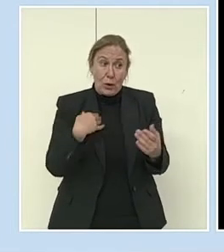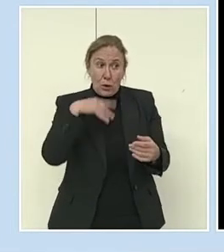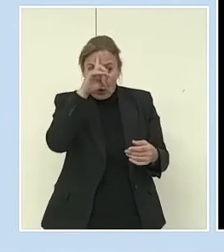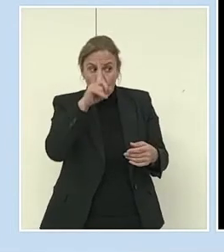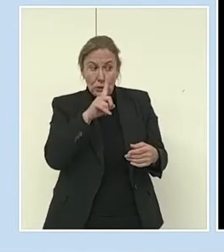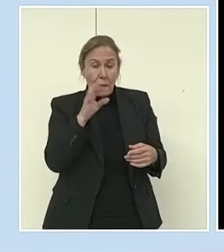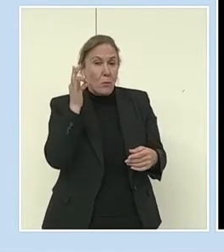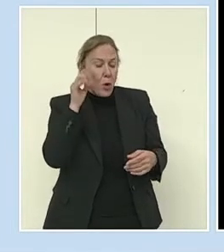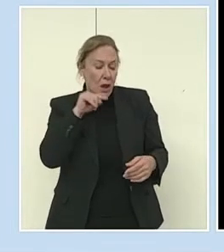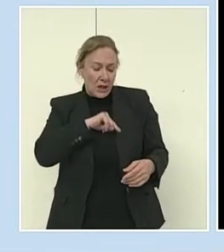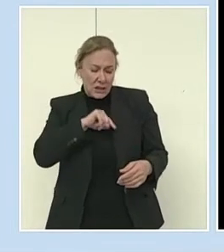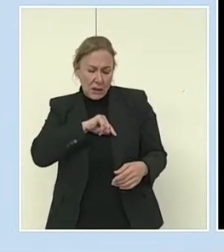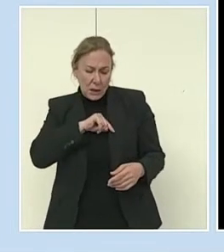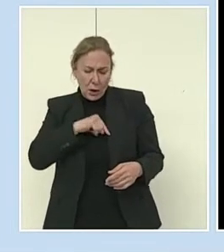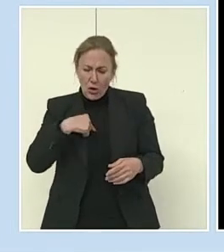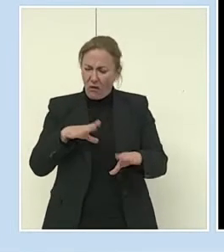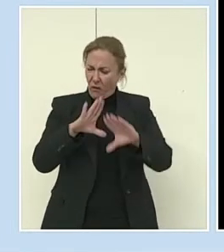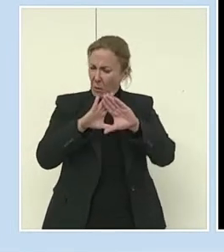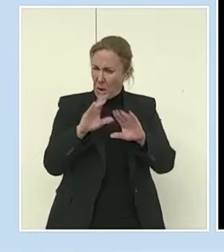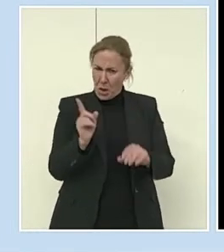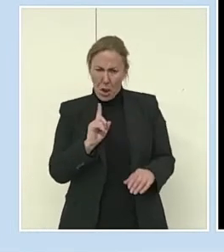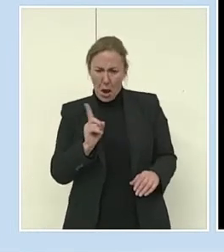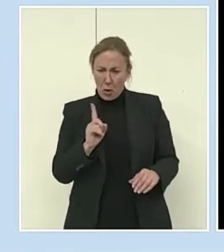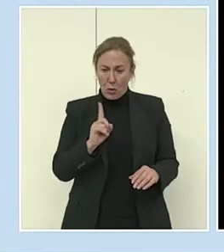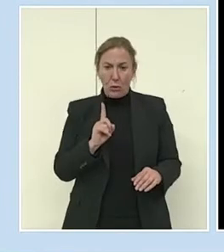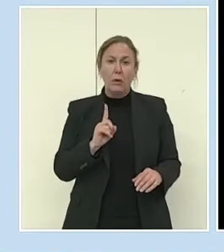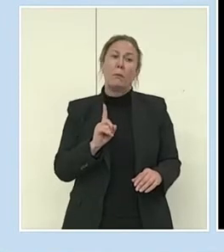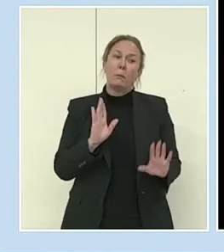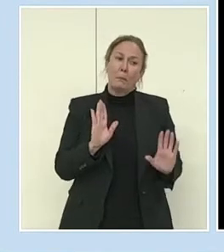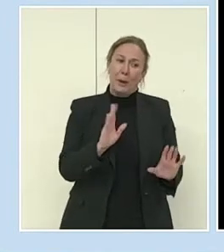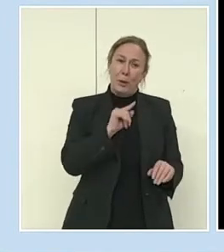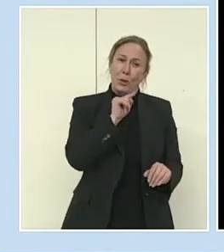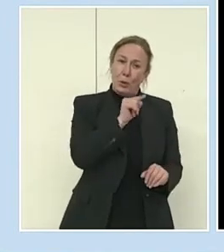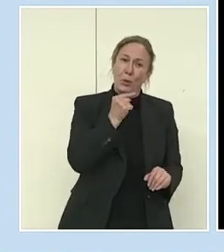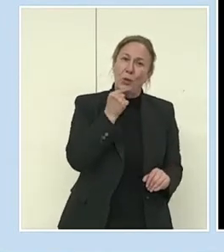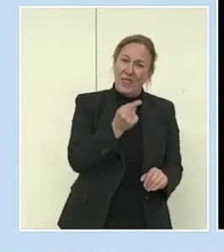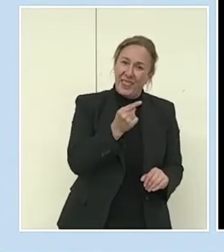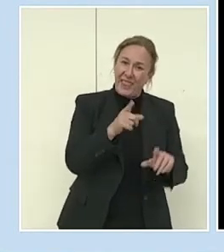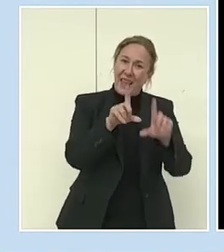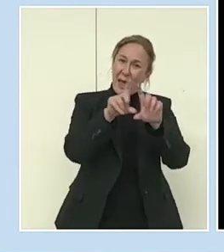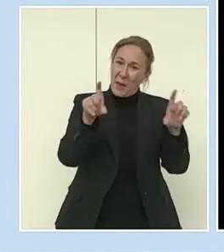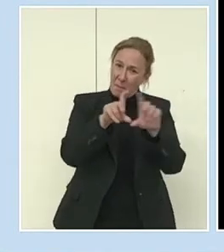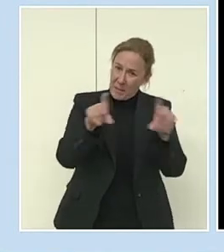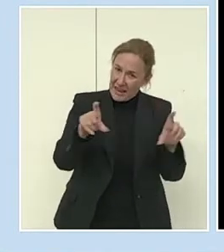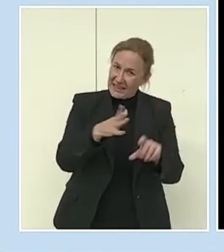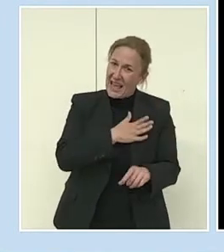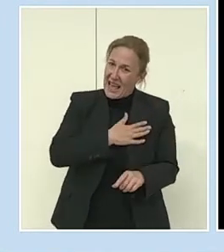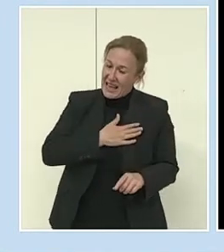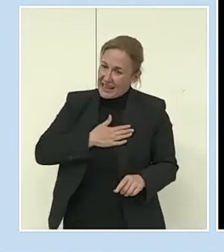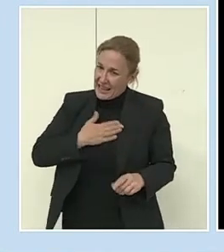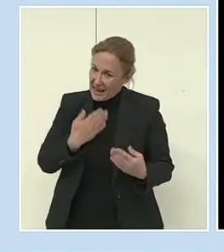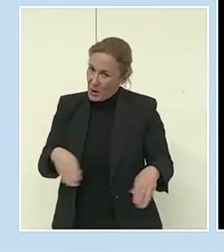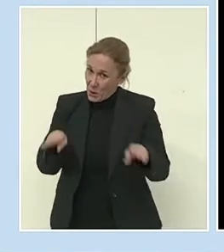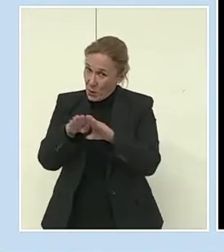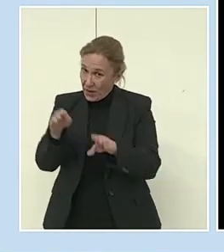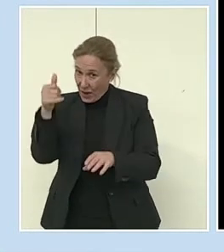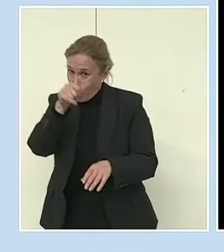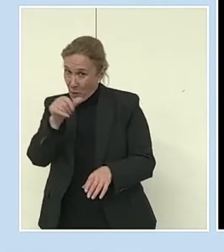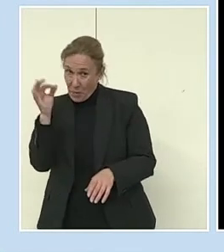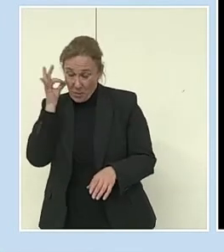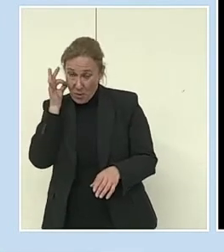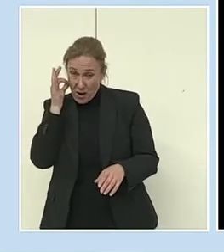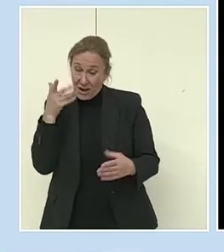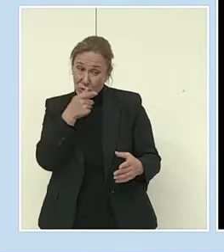que su sola presencia en estos ámbitos tan masculinizados ya hacen feminismo. Y eso es importantísimo,